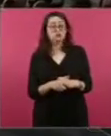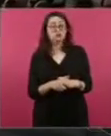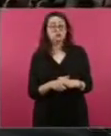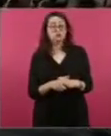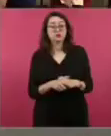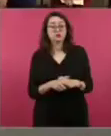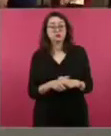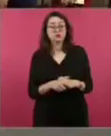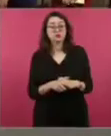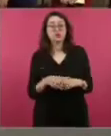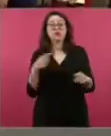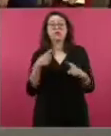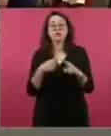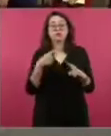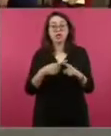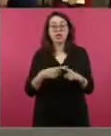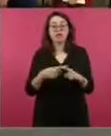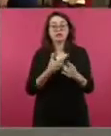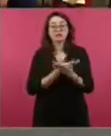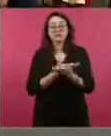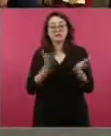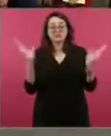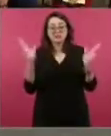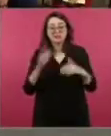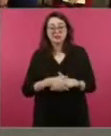A ver, levante la mano los que lo van a distribuir.